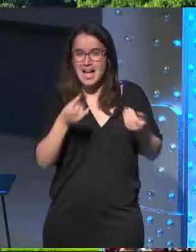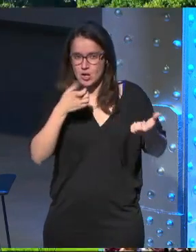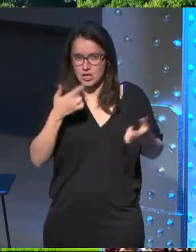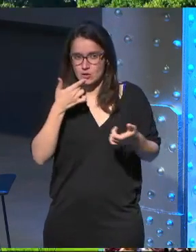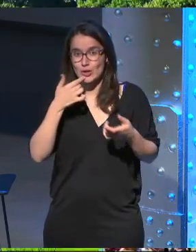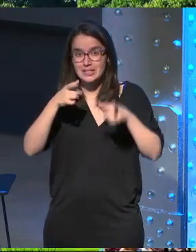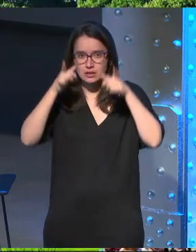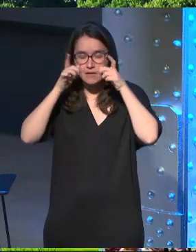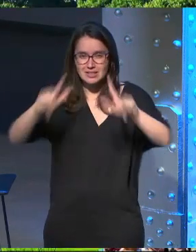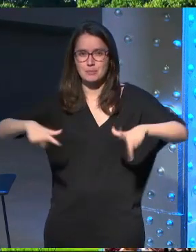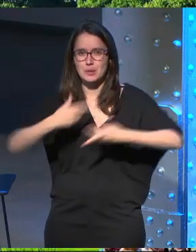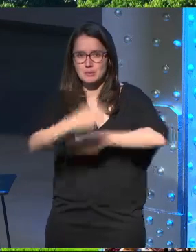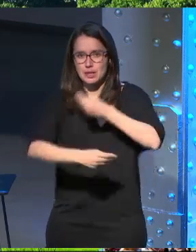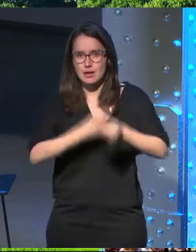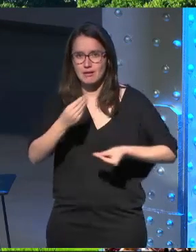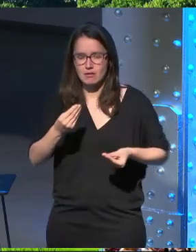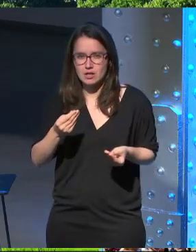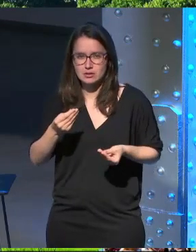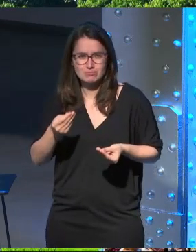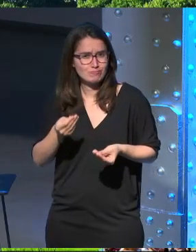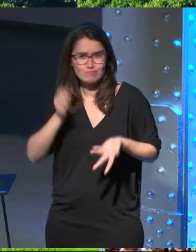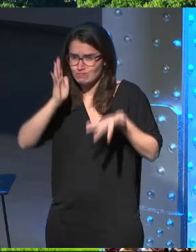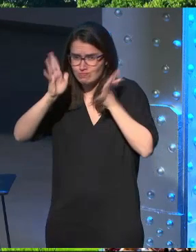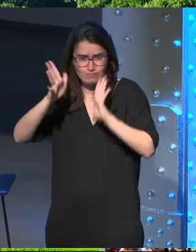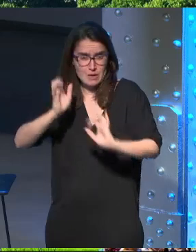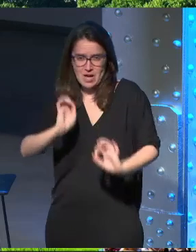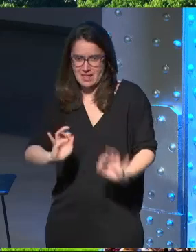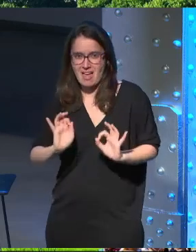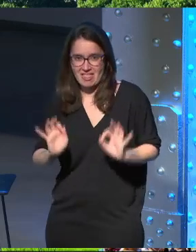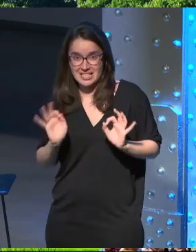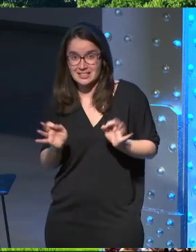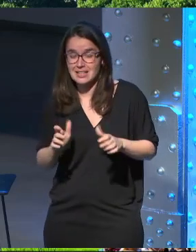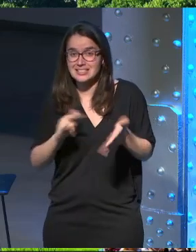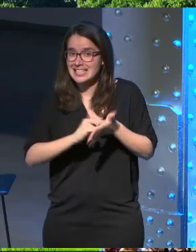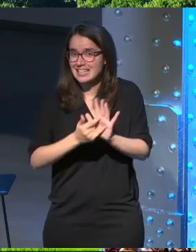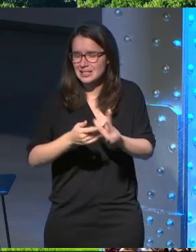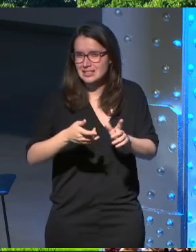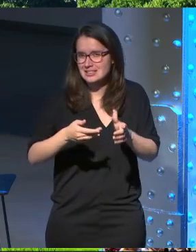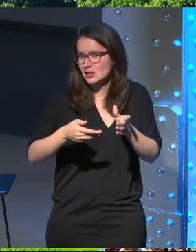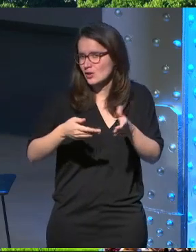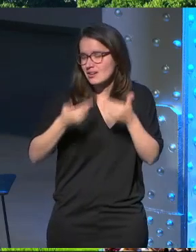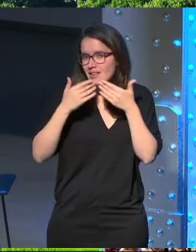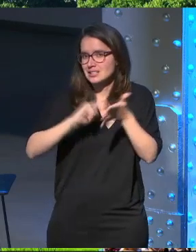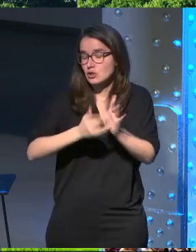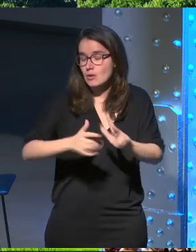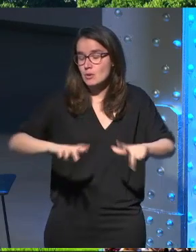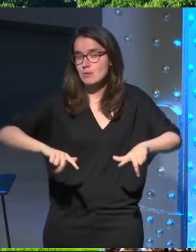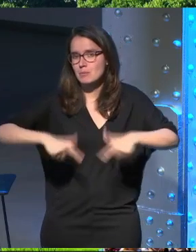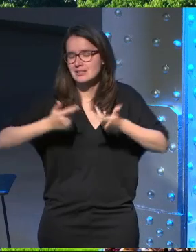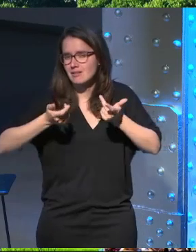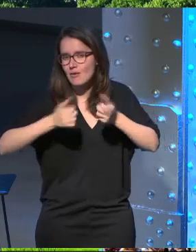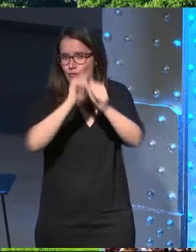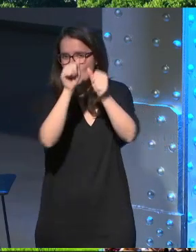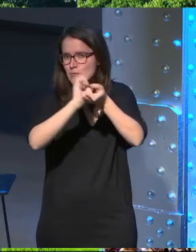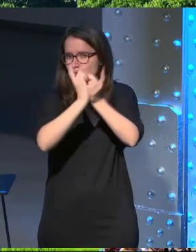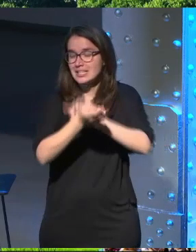gafas te permiten hacer auténticas salvajadas esta tecnología te permite va a permitir que cambie el paradigma no